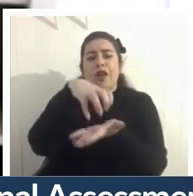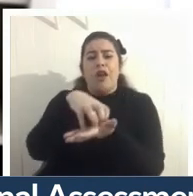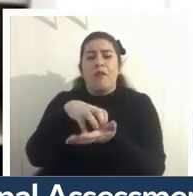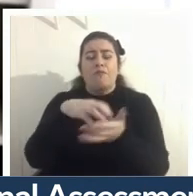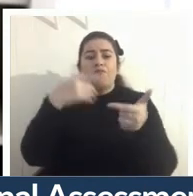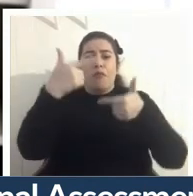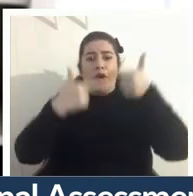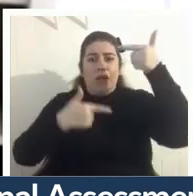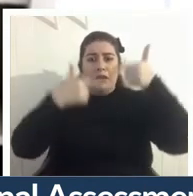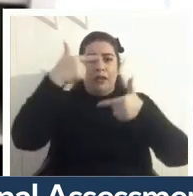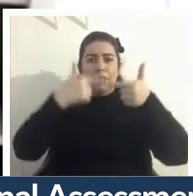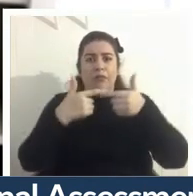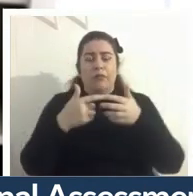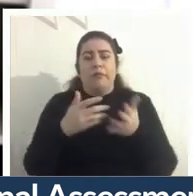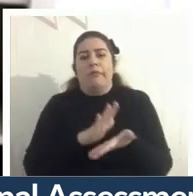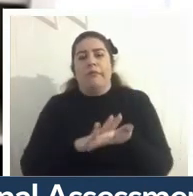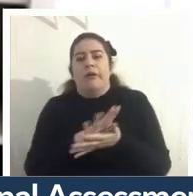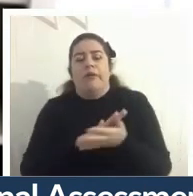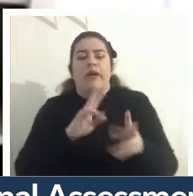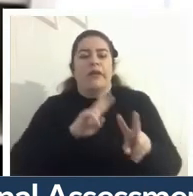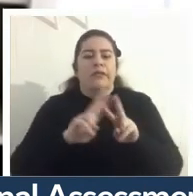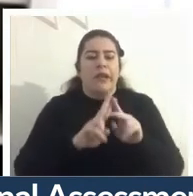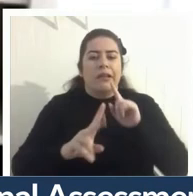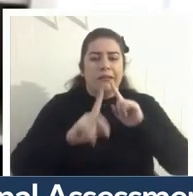exámenes o distintas cosas